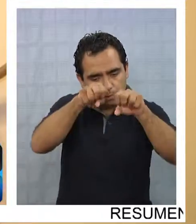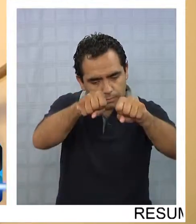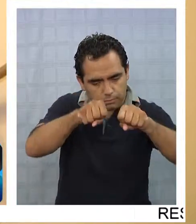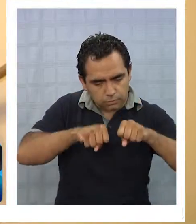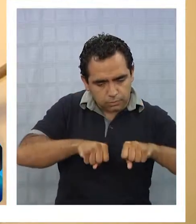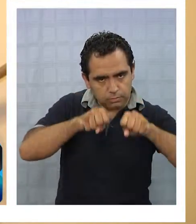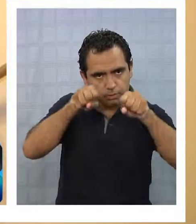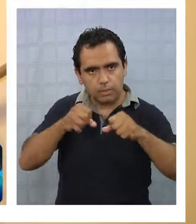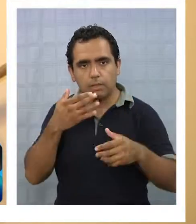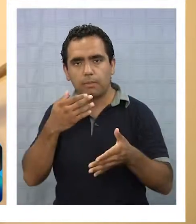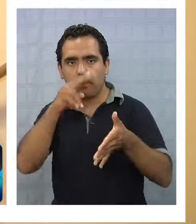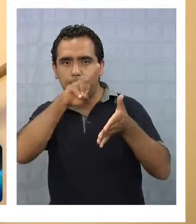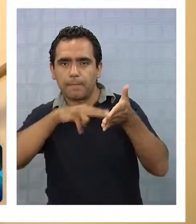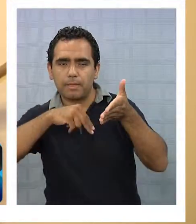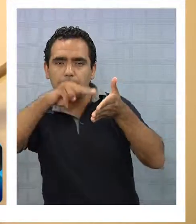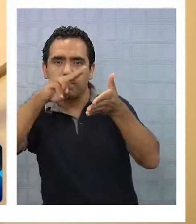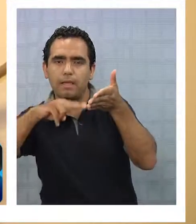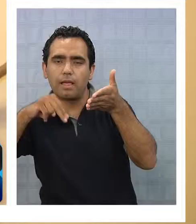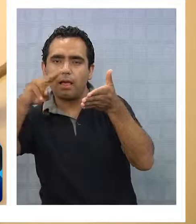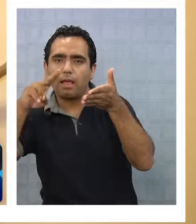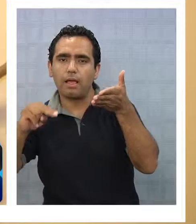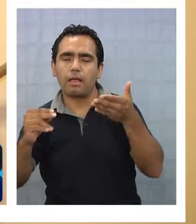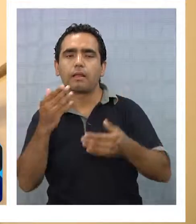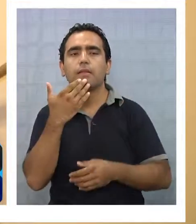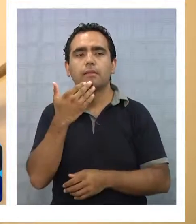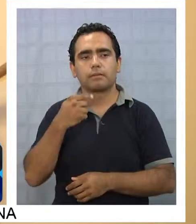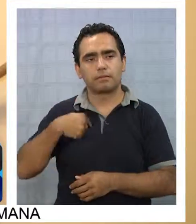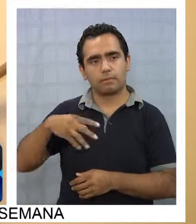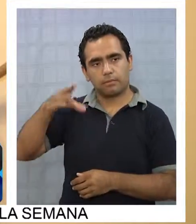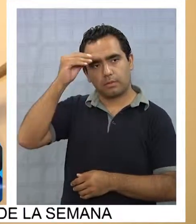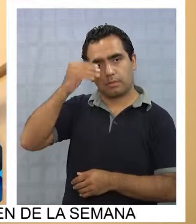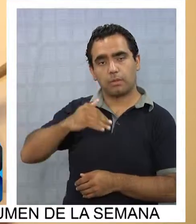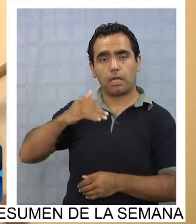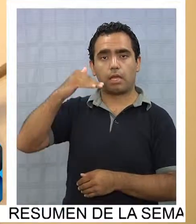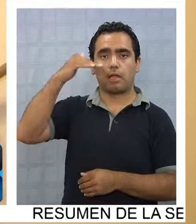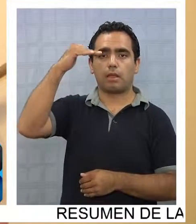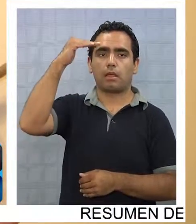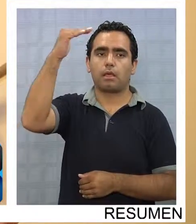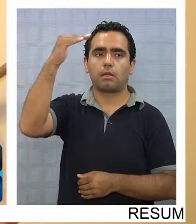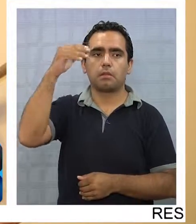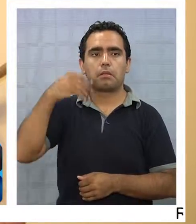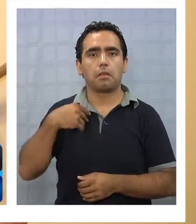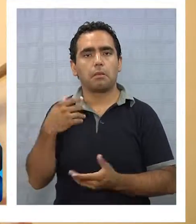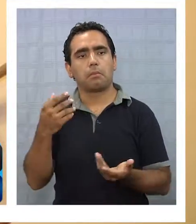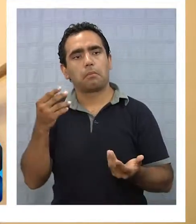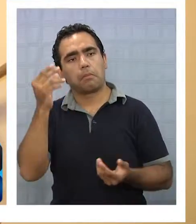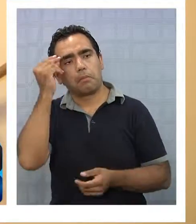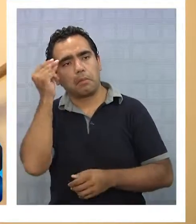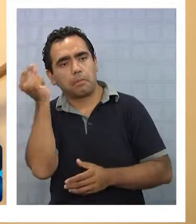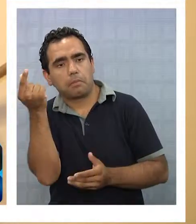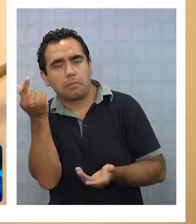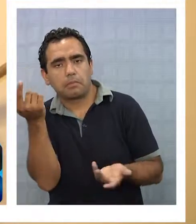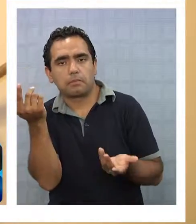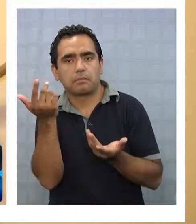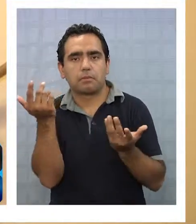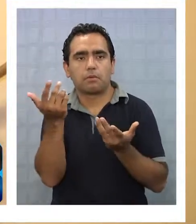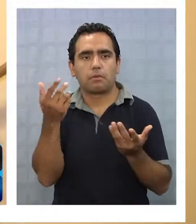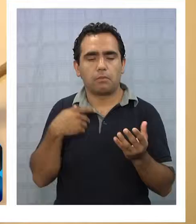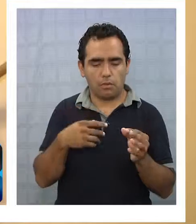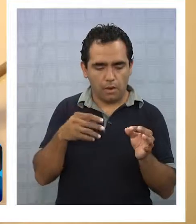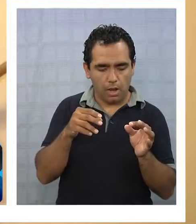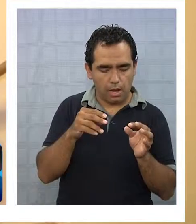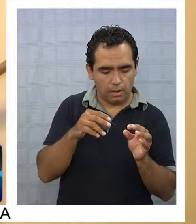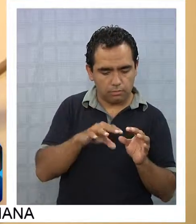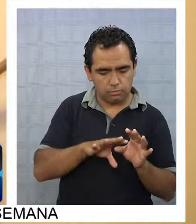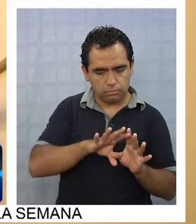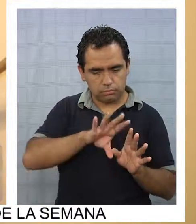pintar en óleo, en acuarela, en tela, y bueno, ya más grande empecé a experimentar y se me ocurrió hacer el collage con lana,